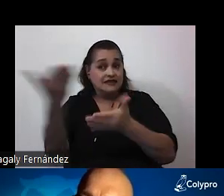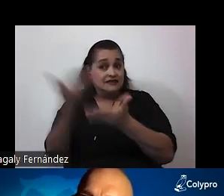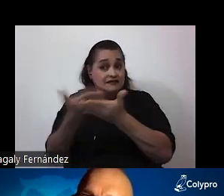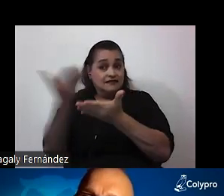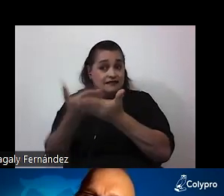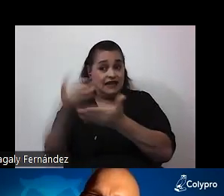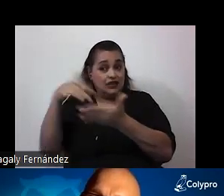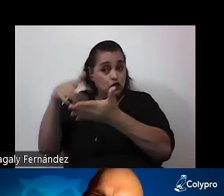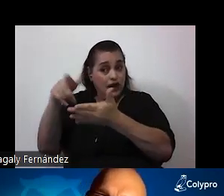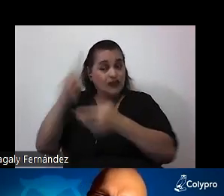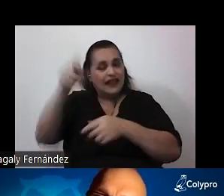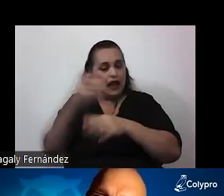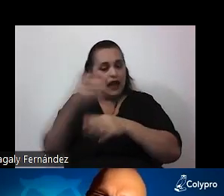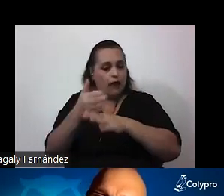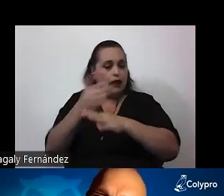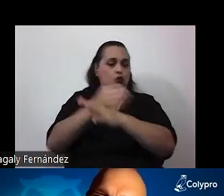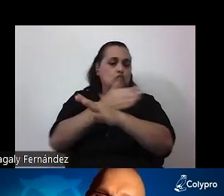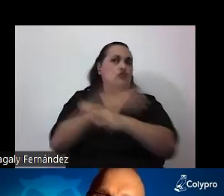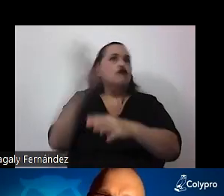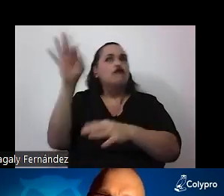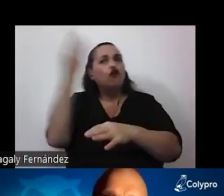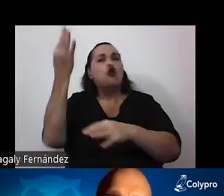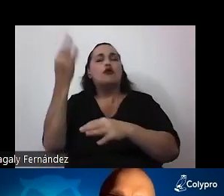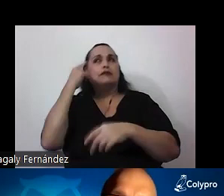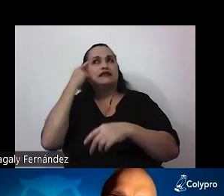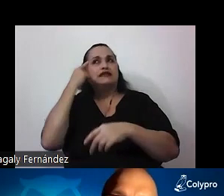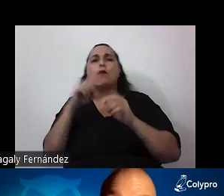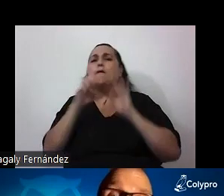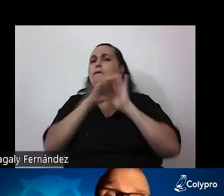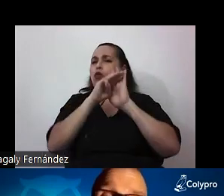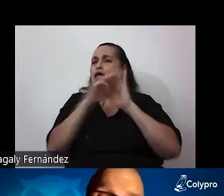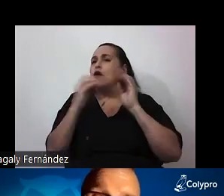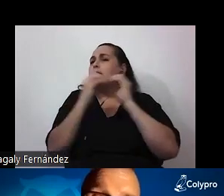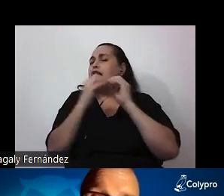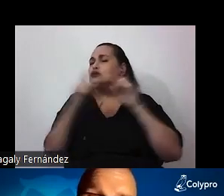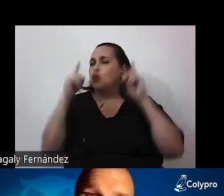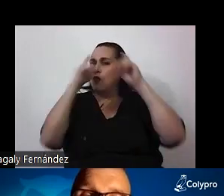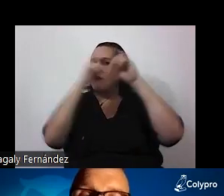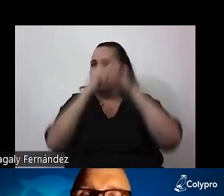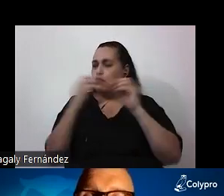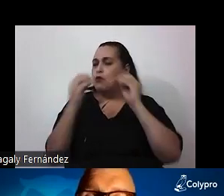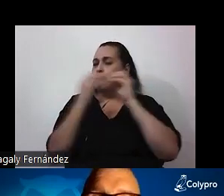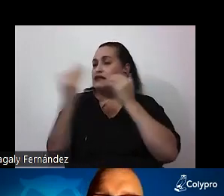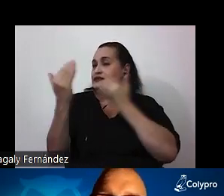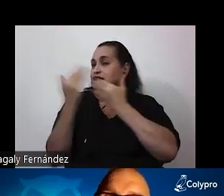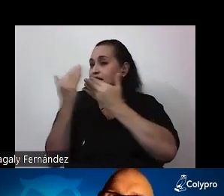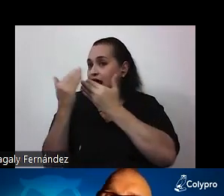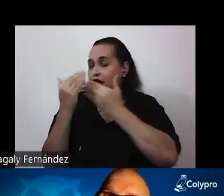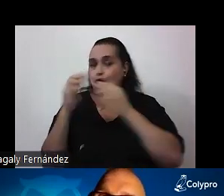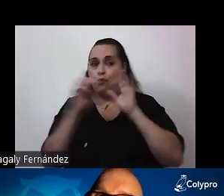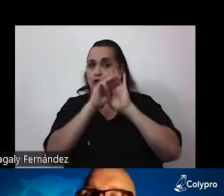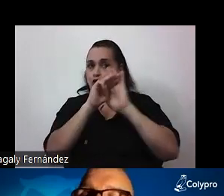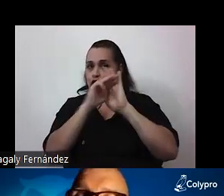hacia formas de pensamiento hacia modelos más complejos más cercanos a los modelos científicos entonces